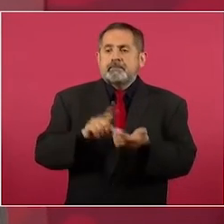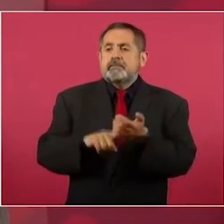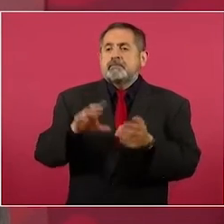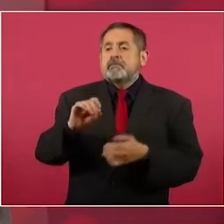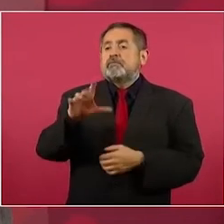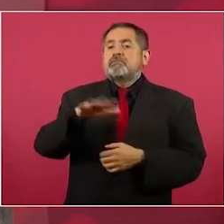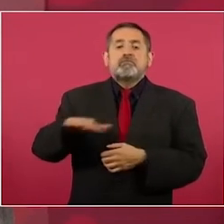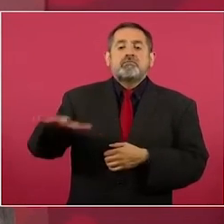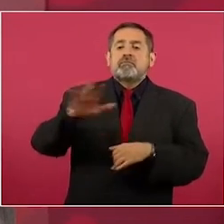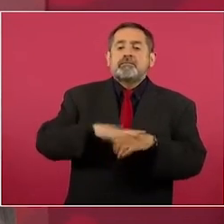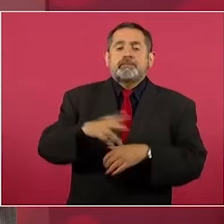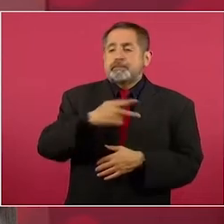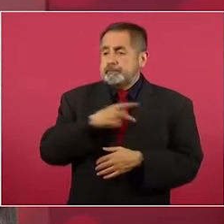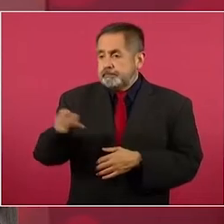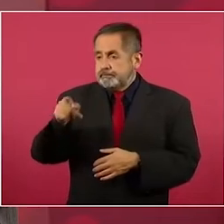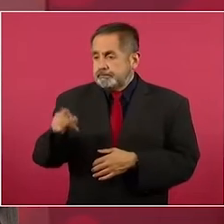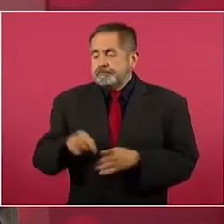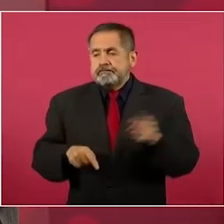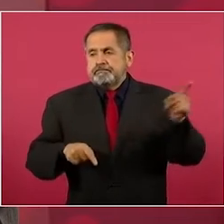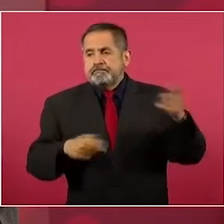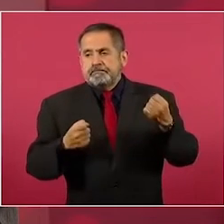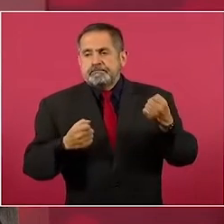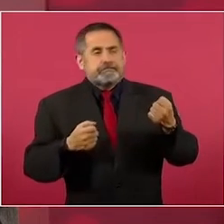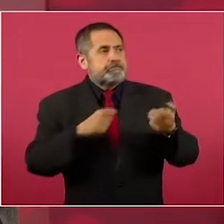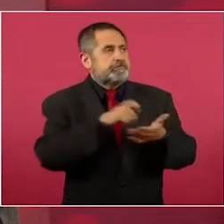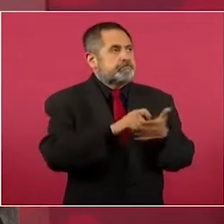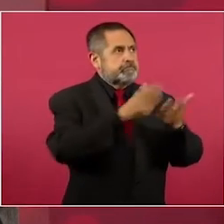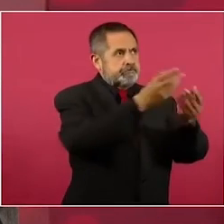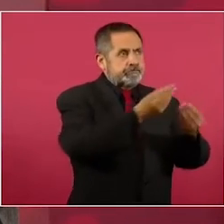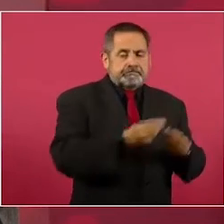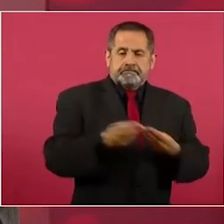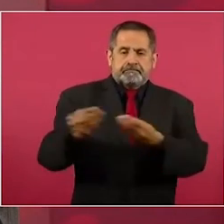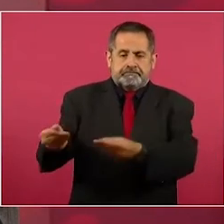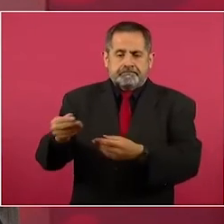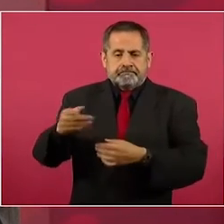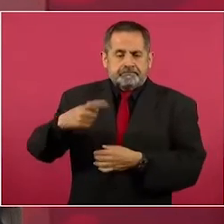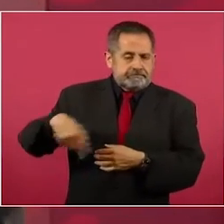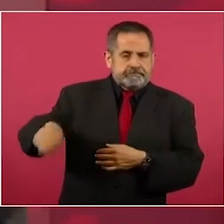populares de muchas ciudades del país. Entonces,